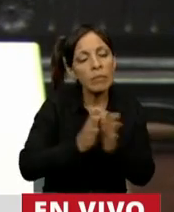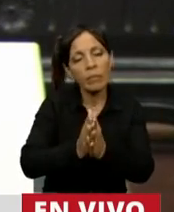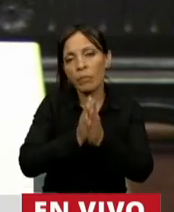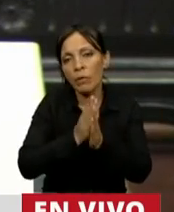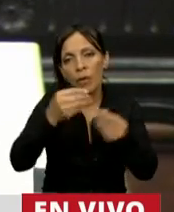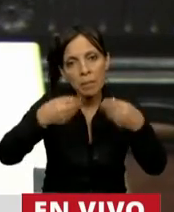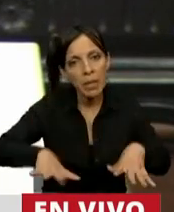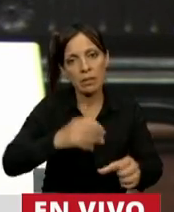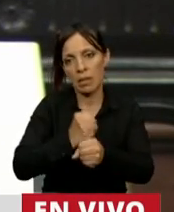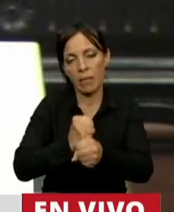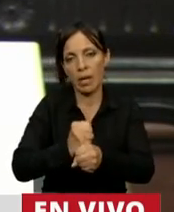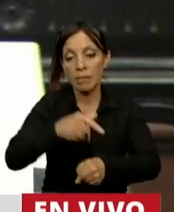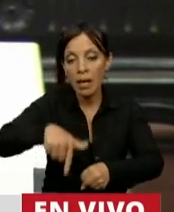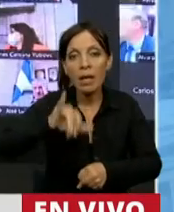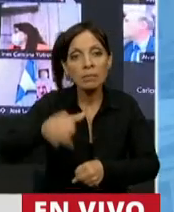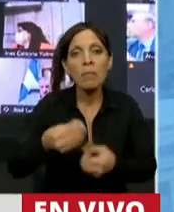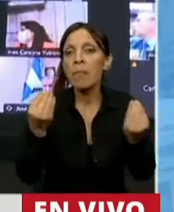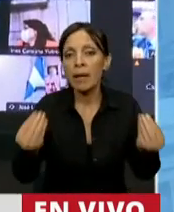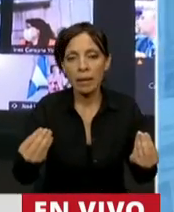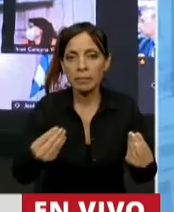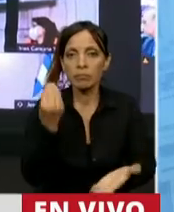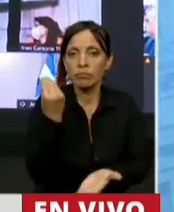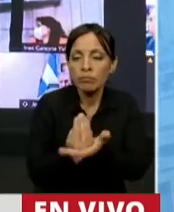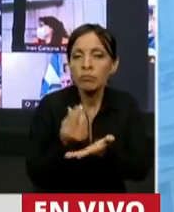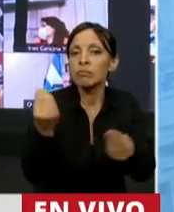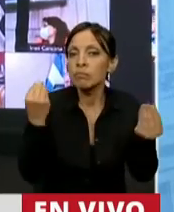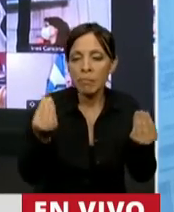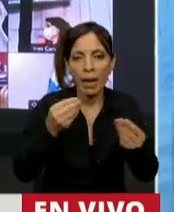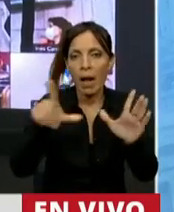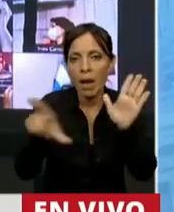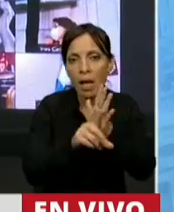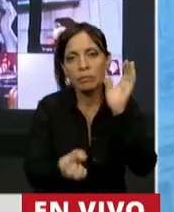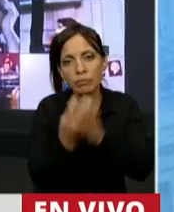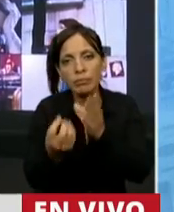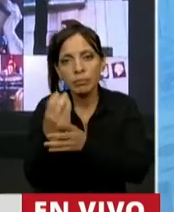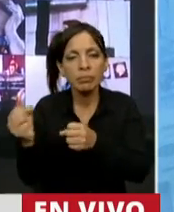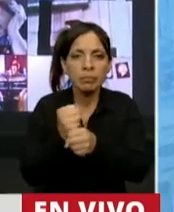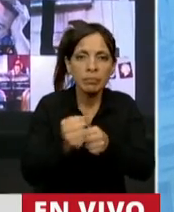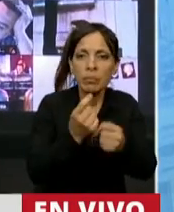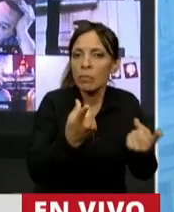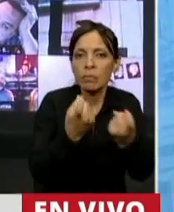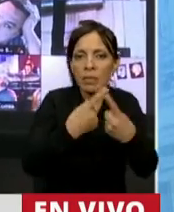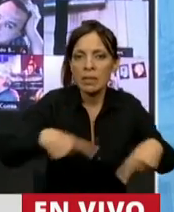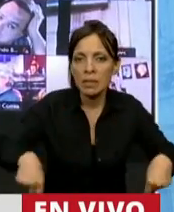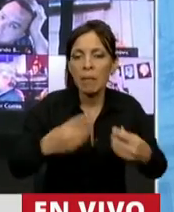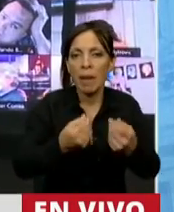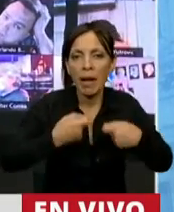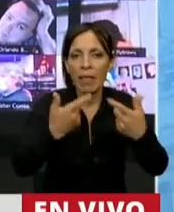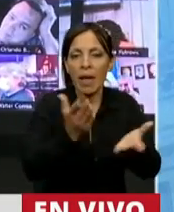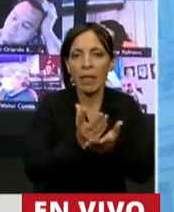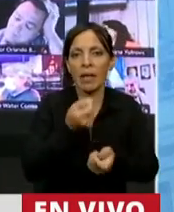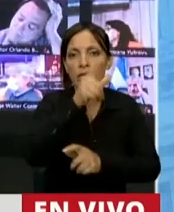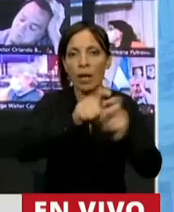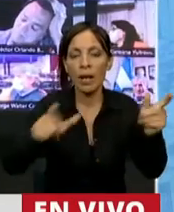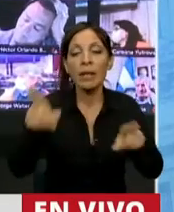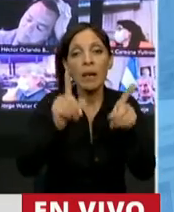pónganse a trabajar, acá estamos para legislar, estamos para sacar adelante todas las leyes necesarias para restituir los derechos a